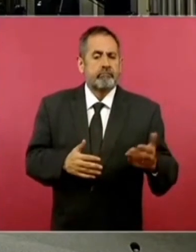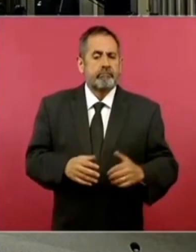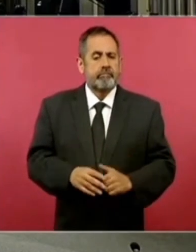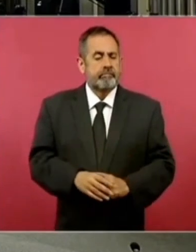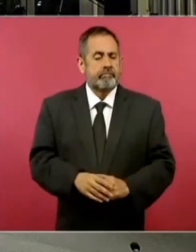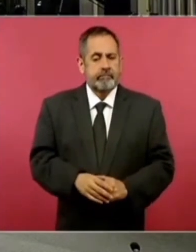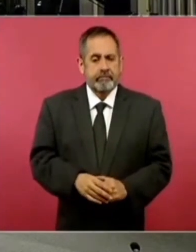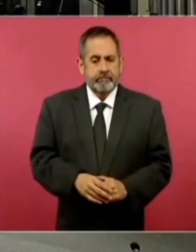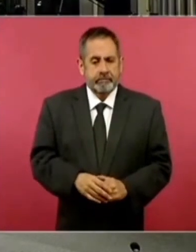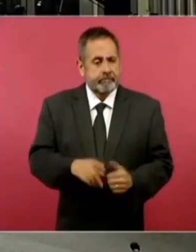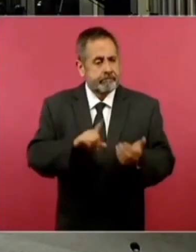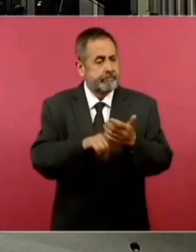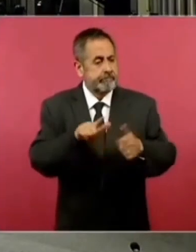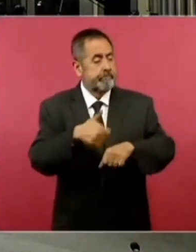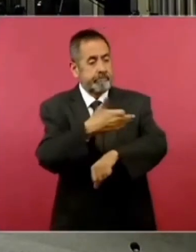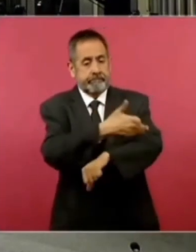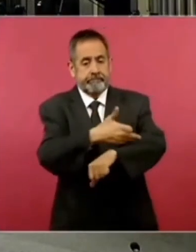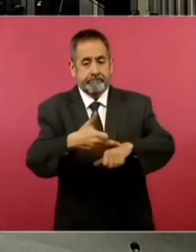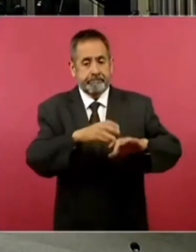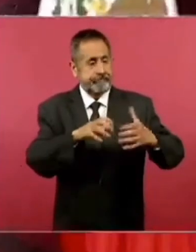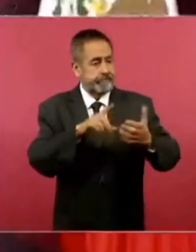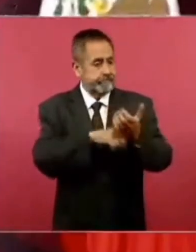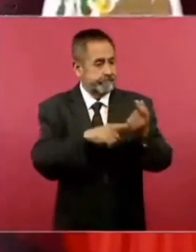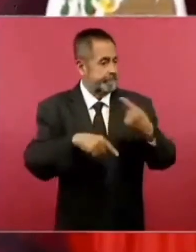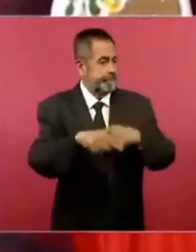a los familiares de las víctimas